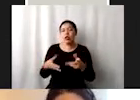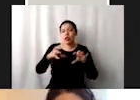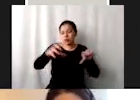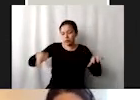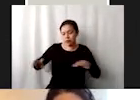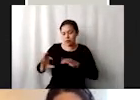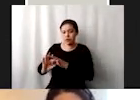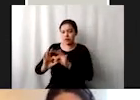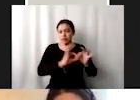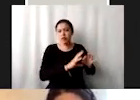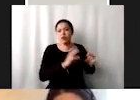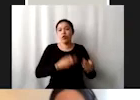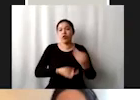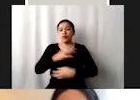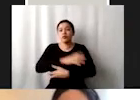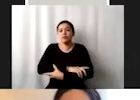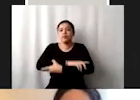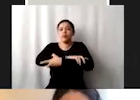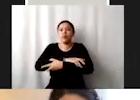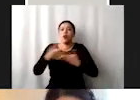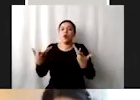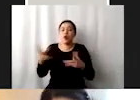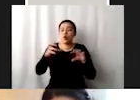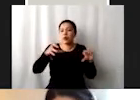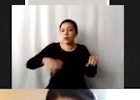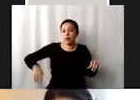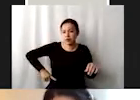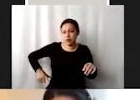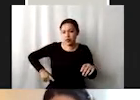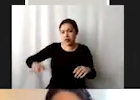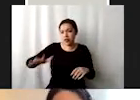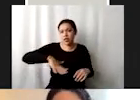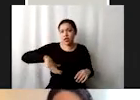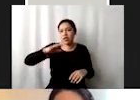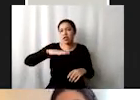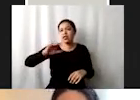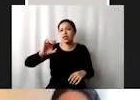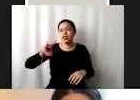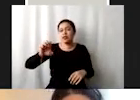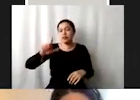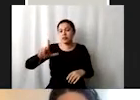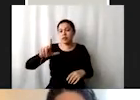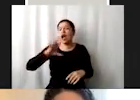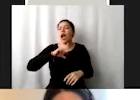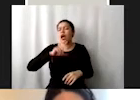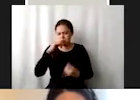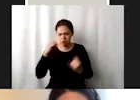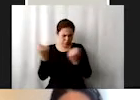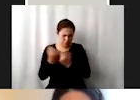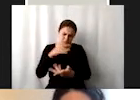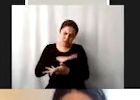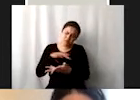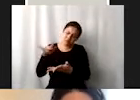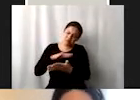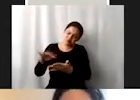todos los actores o partes interesadas, no quepa la sociedad civil, la sociedad civil también a dar lectura a la Agenda 2030